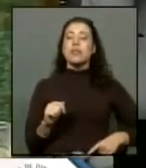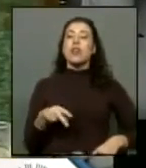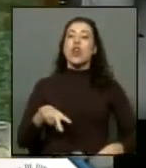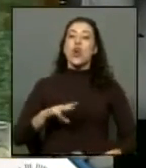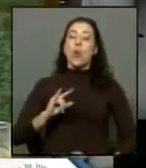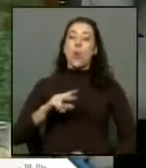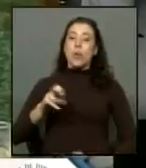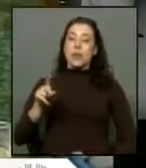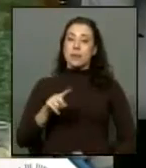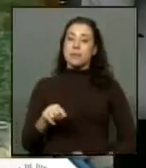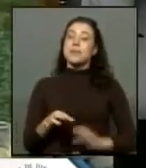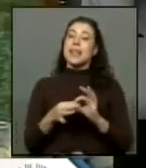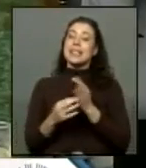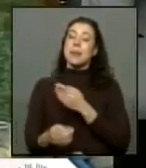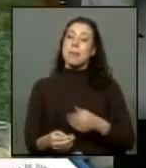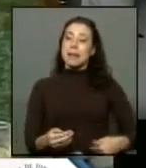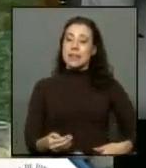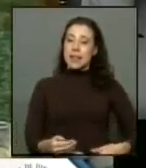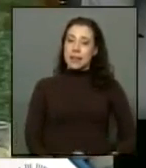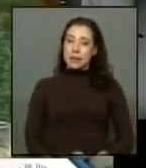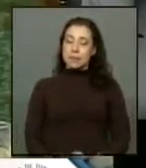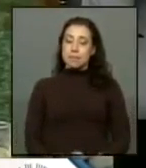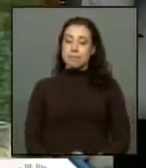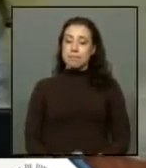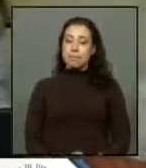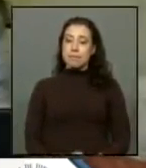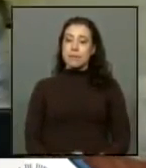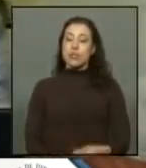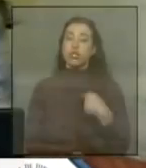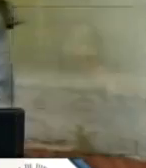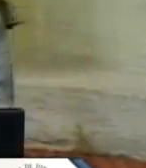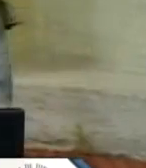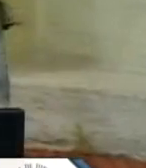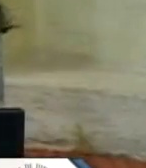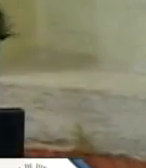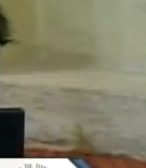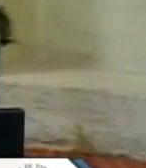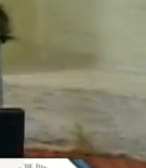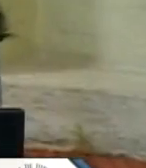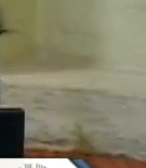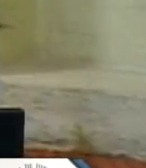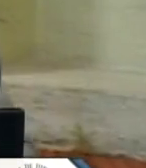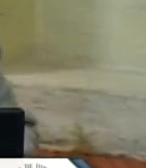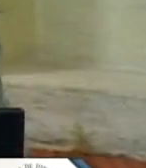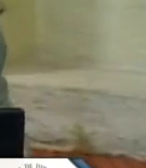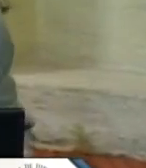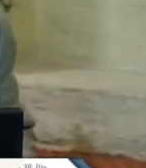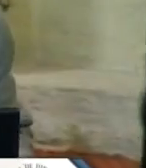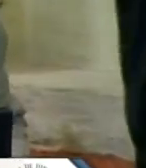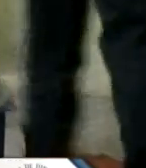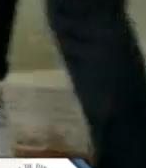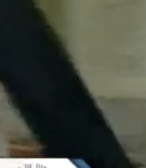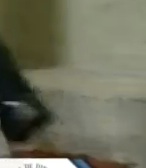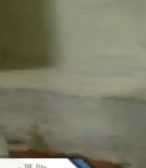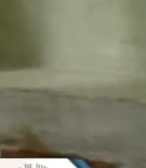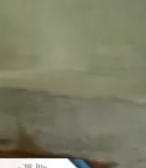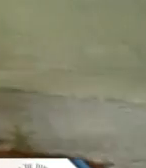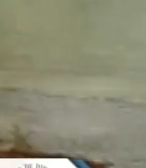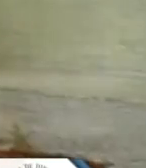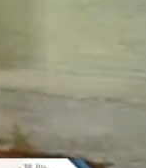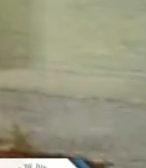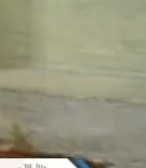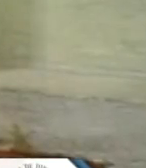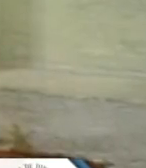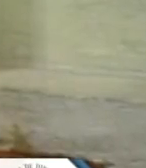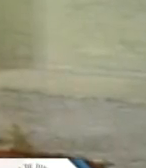gracias señor presidente a ver como autora del proyecto y la verdad es que en varias acciones que hemos estado realizando en el último tiempo incluyendo la